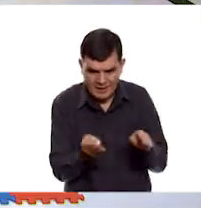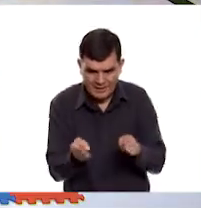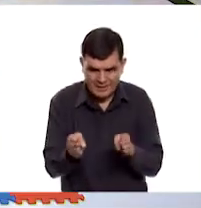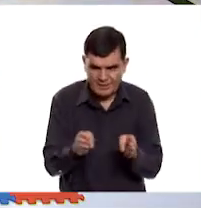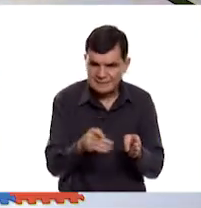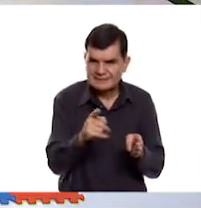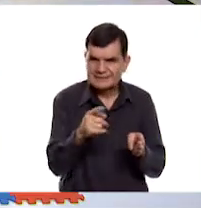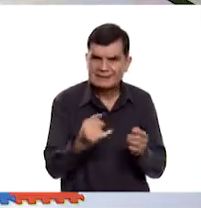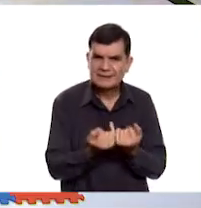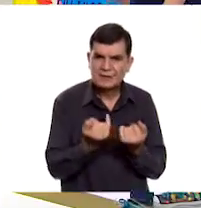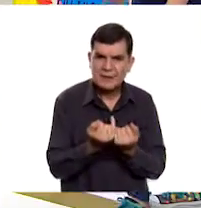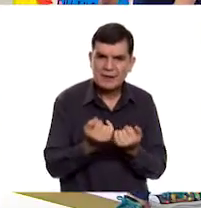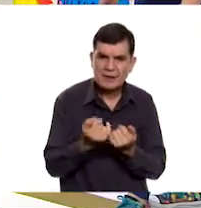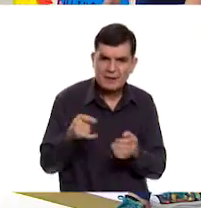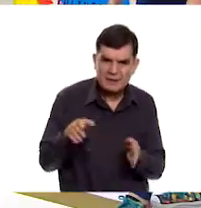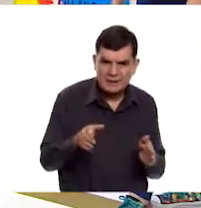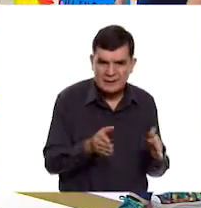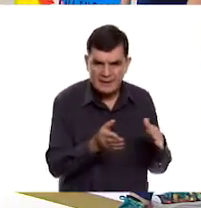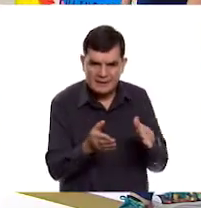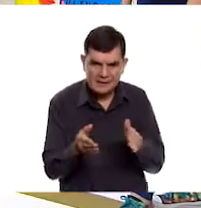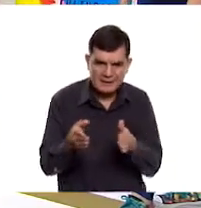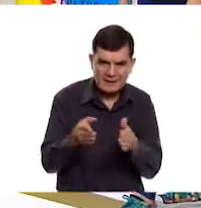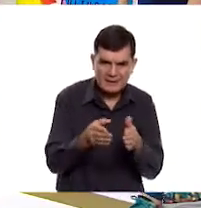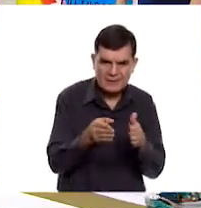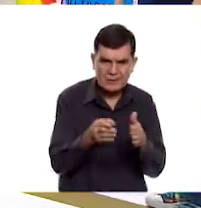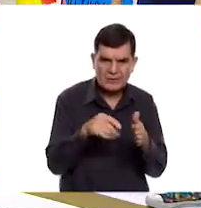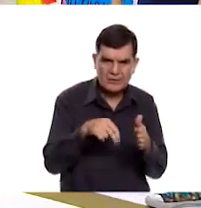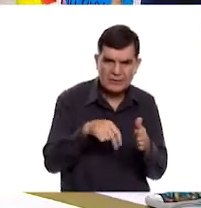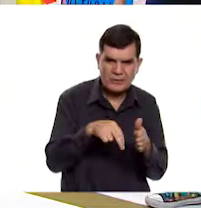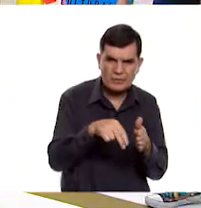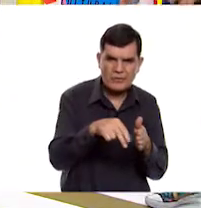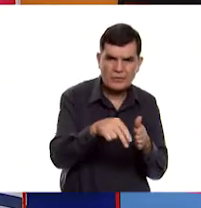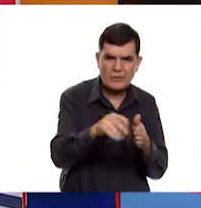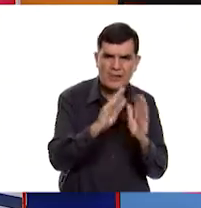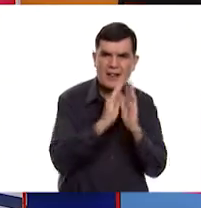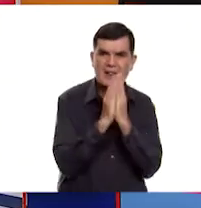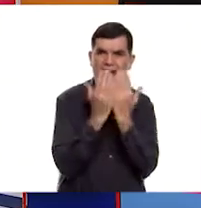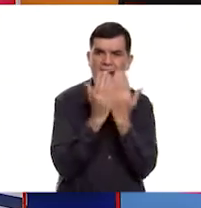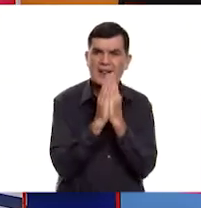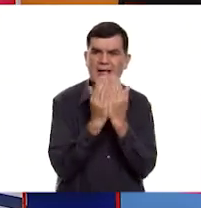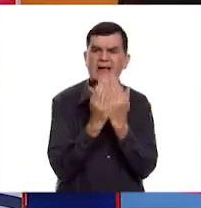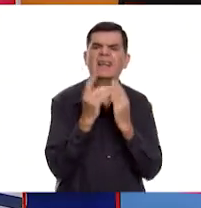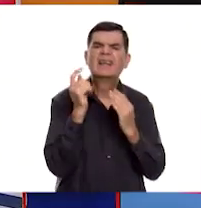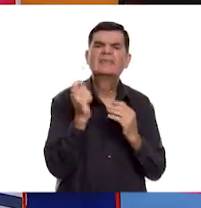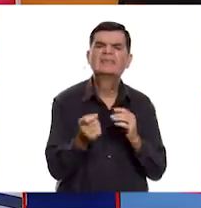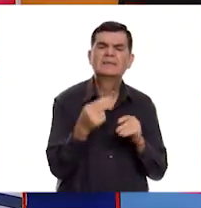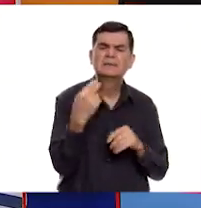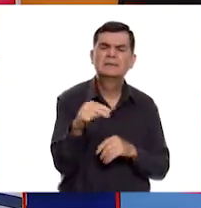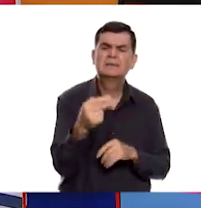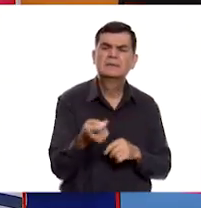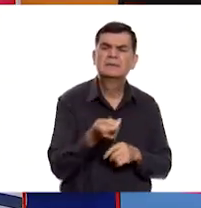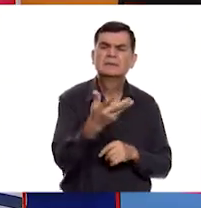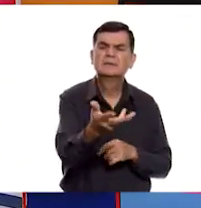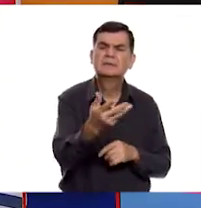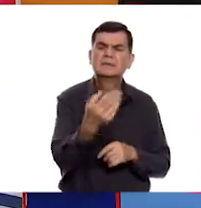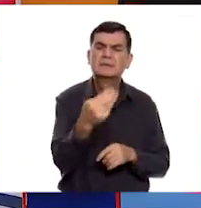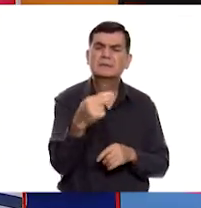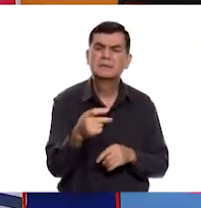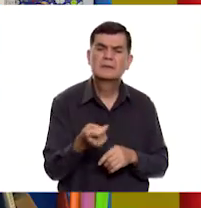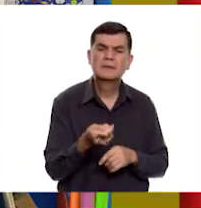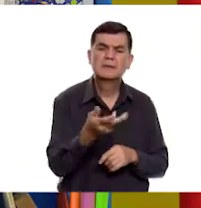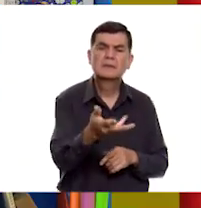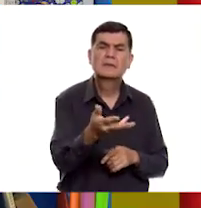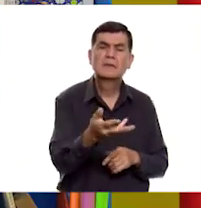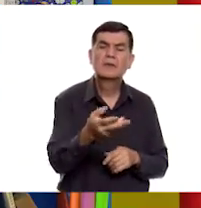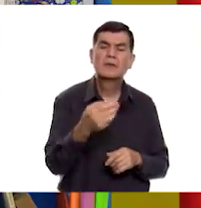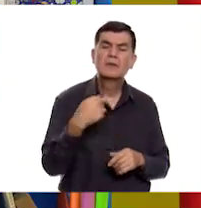Exactamente, pasamos aquí por un sendero de los libros. ¿Y cómo se va a llamar tu instalación artística, Pilar? A ver,